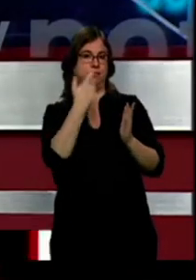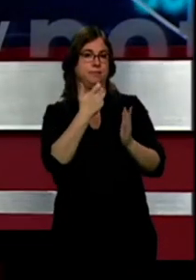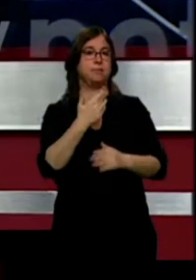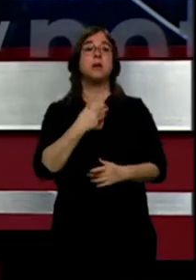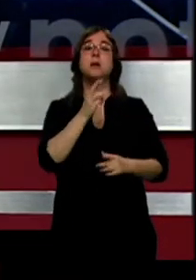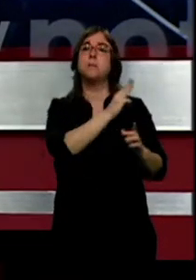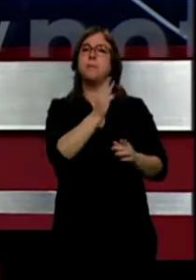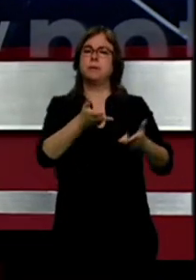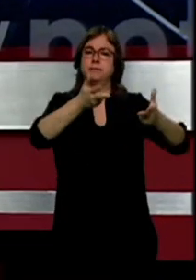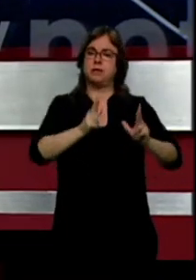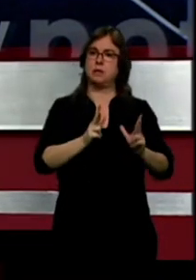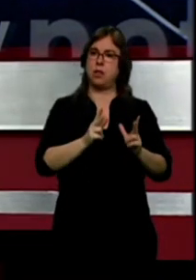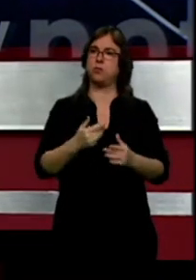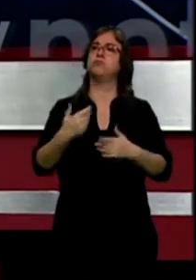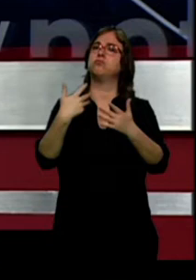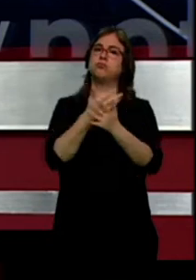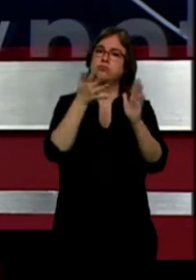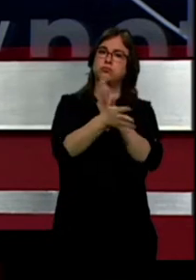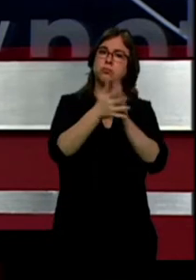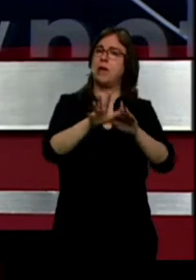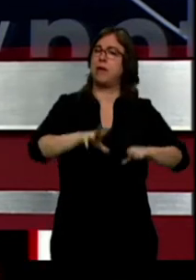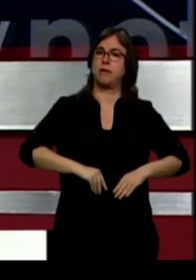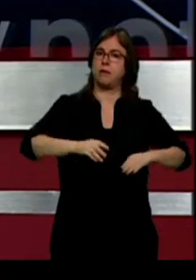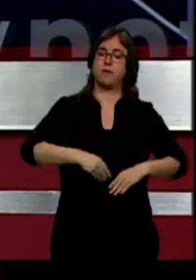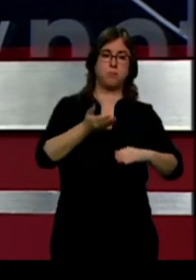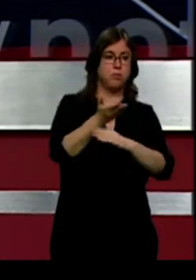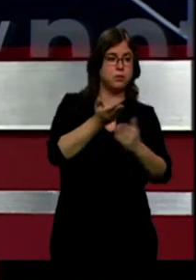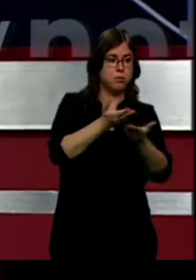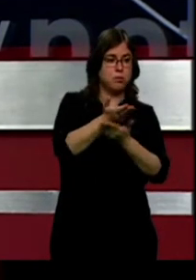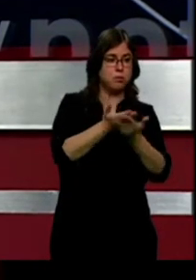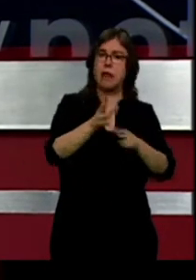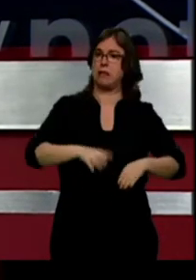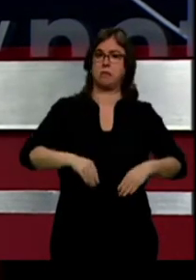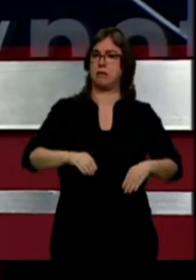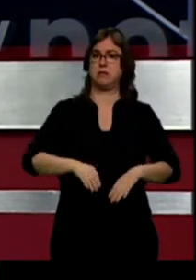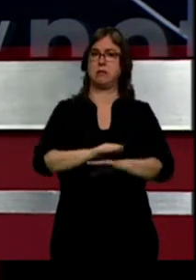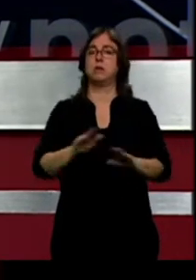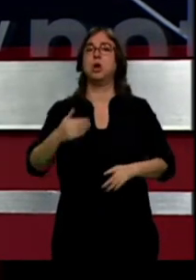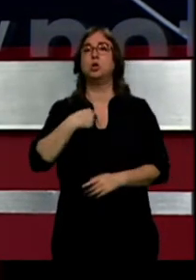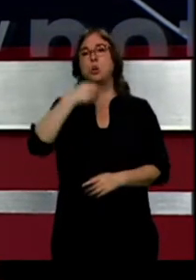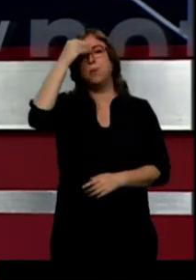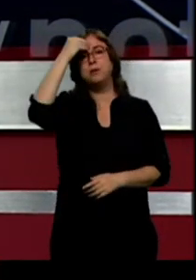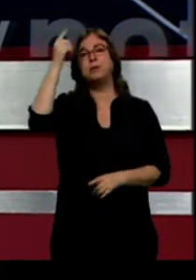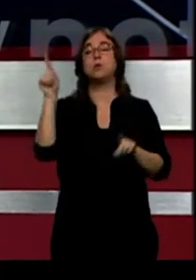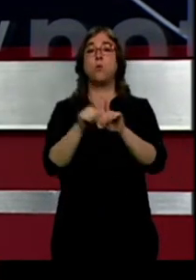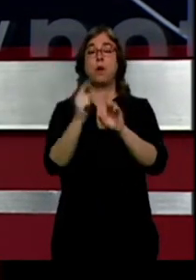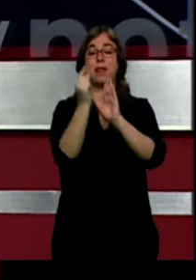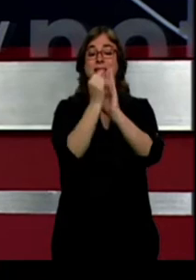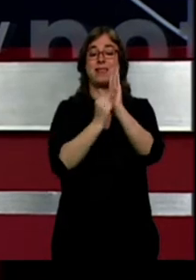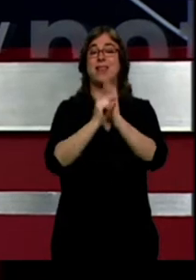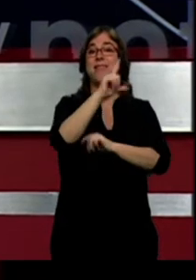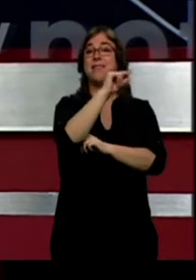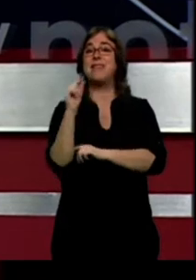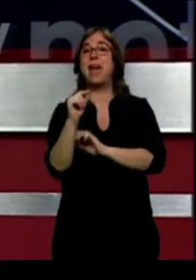ha aceptado todas y cada una de nuestras propuestas y por lo tanto creo que esas 100 medidas, ese